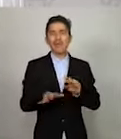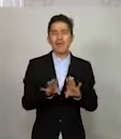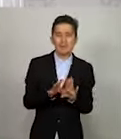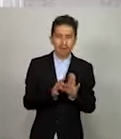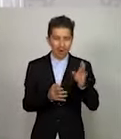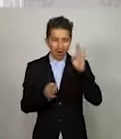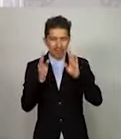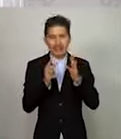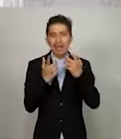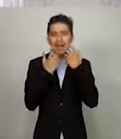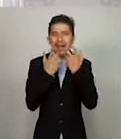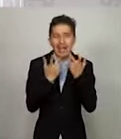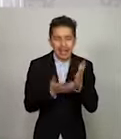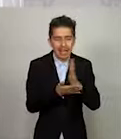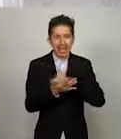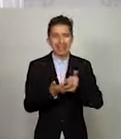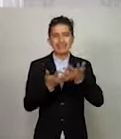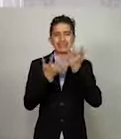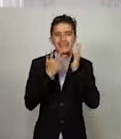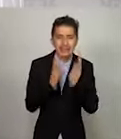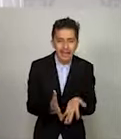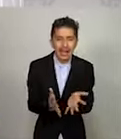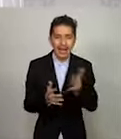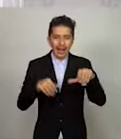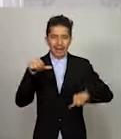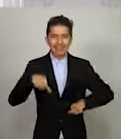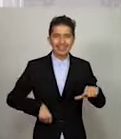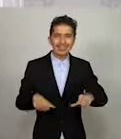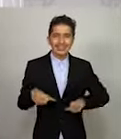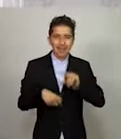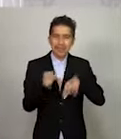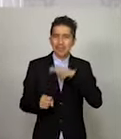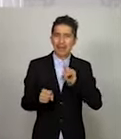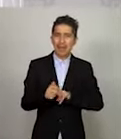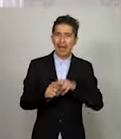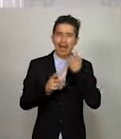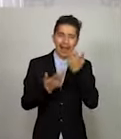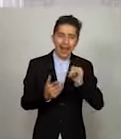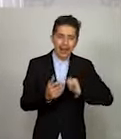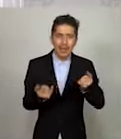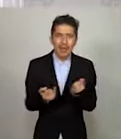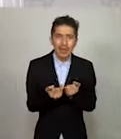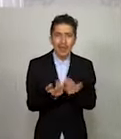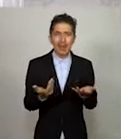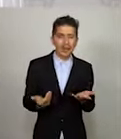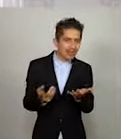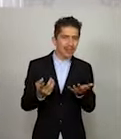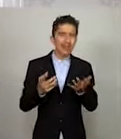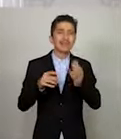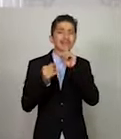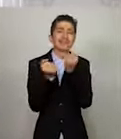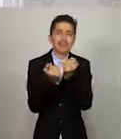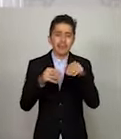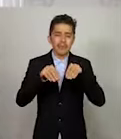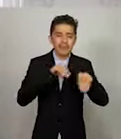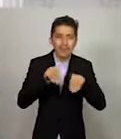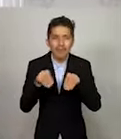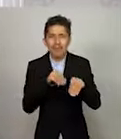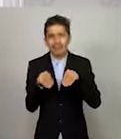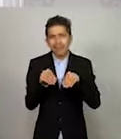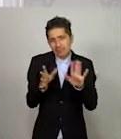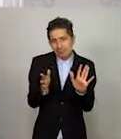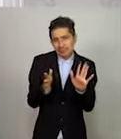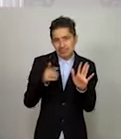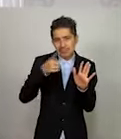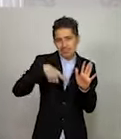y el deseo de regresar a actividades diversas, a la movilidad